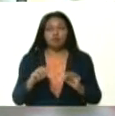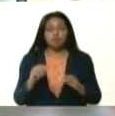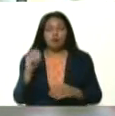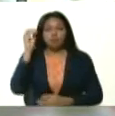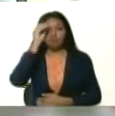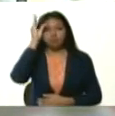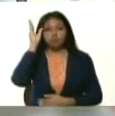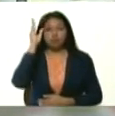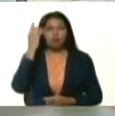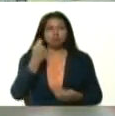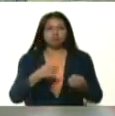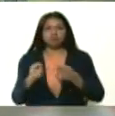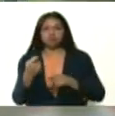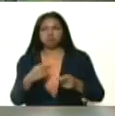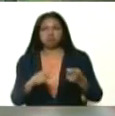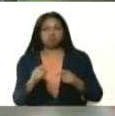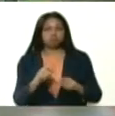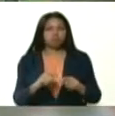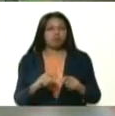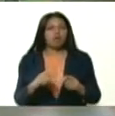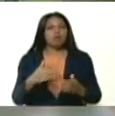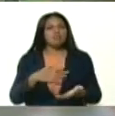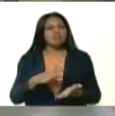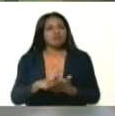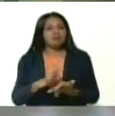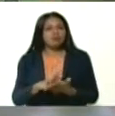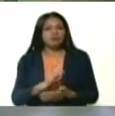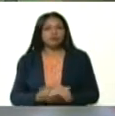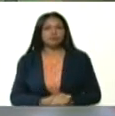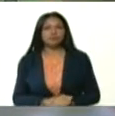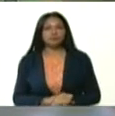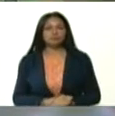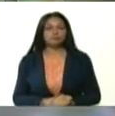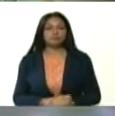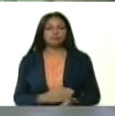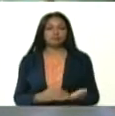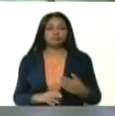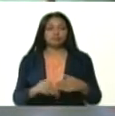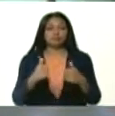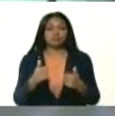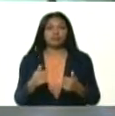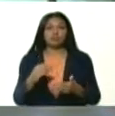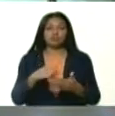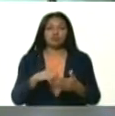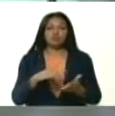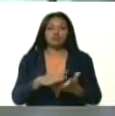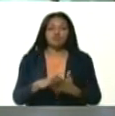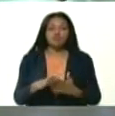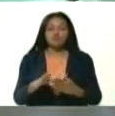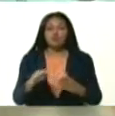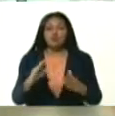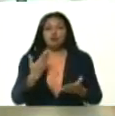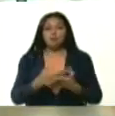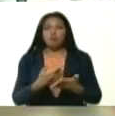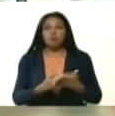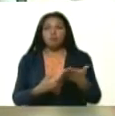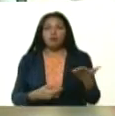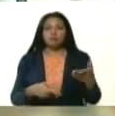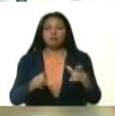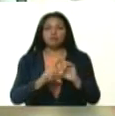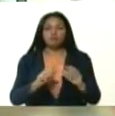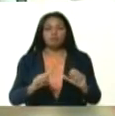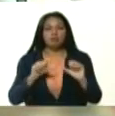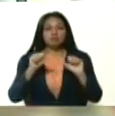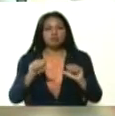capacidad de negociación, de flexibilidad, oír bien, poner sobre la mesa propuestas claves y